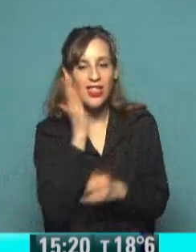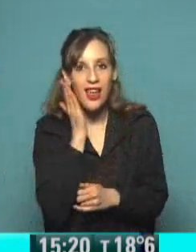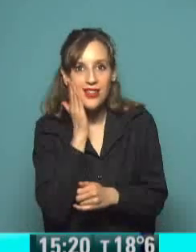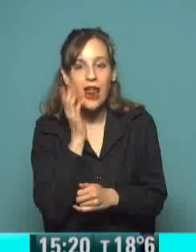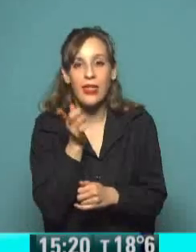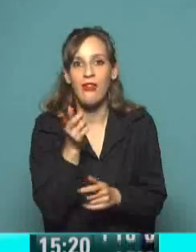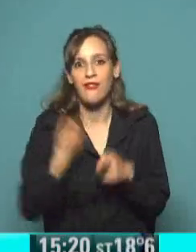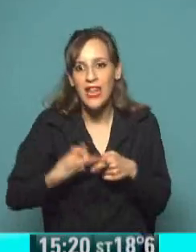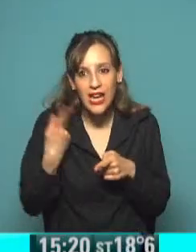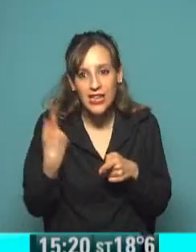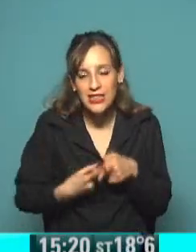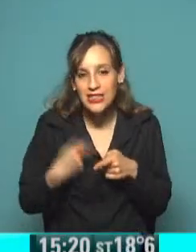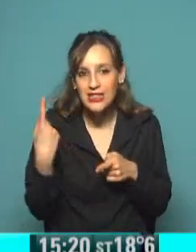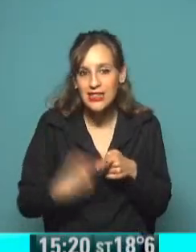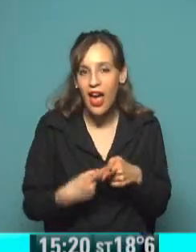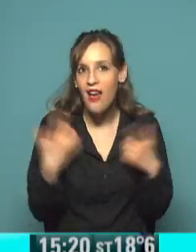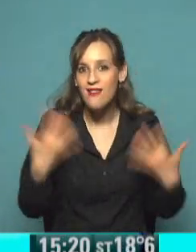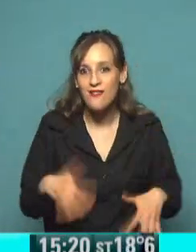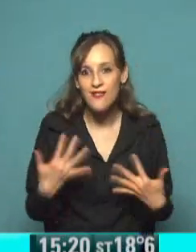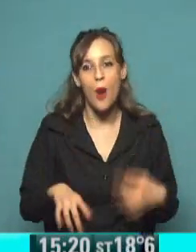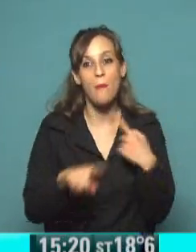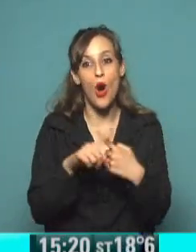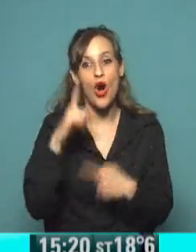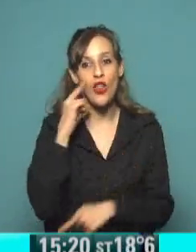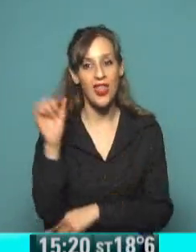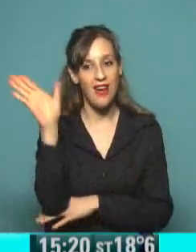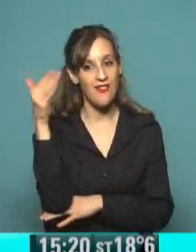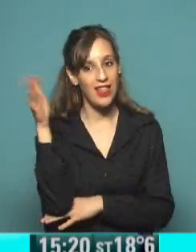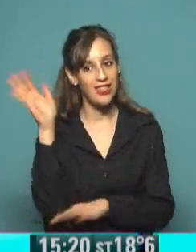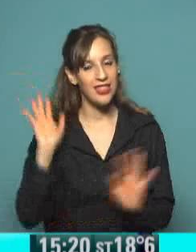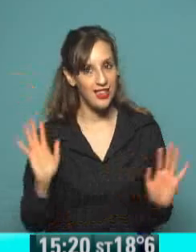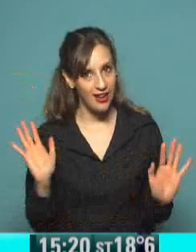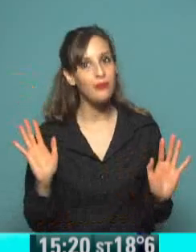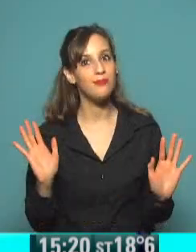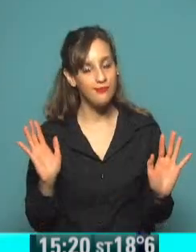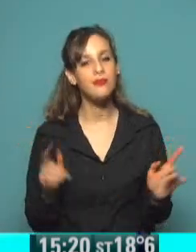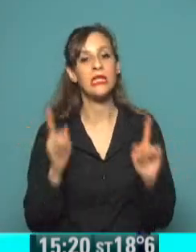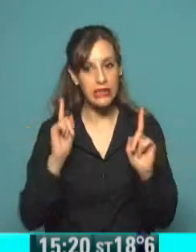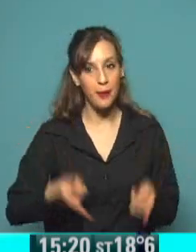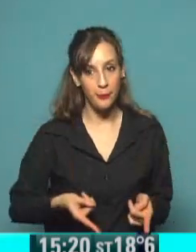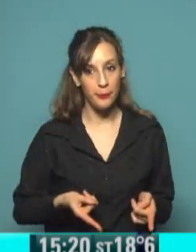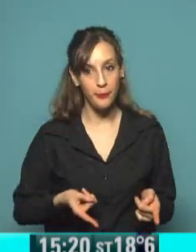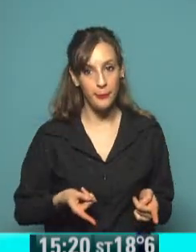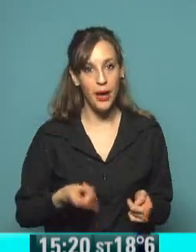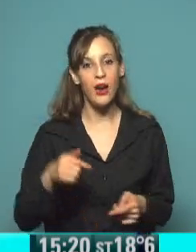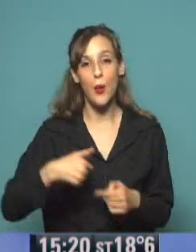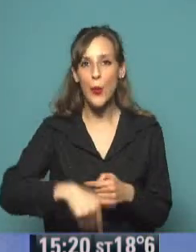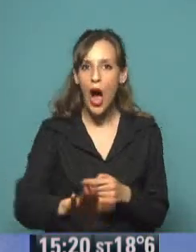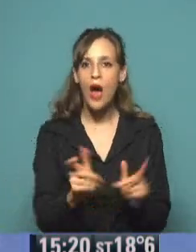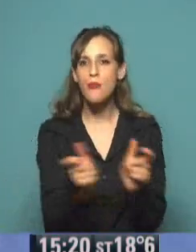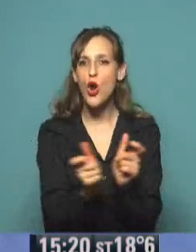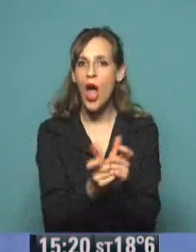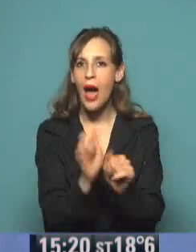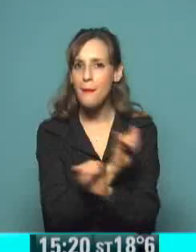de la Bandera donde un montón de chicos y chicas van a hacer su promesa a la bandera y ahí va a ver... Bien, hay un capítulo estreno de